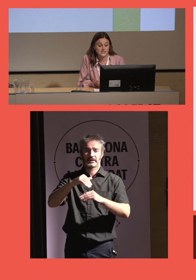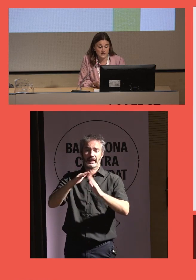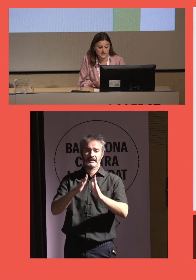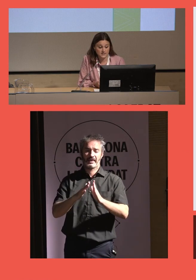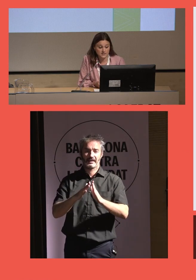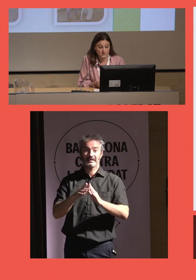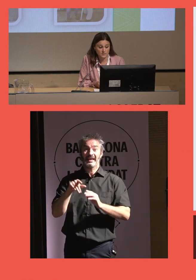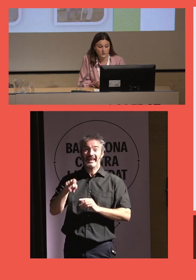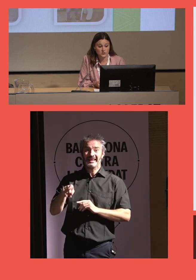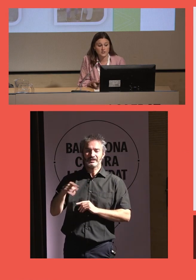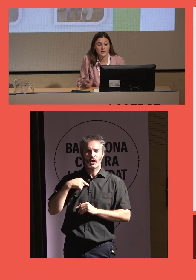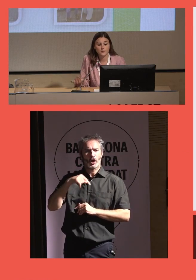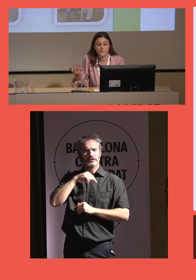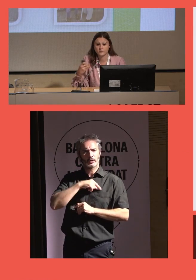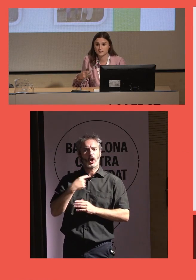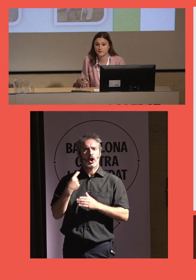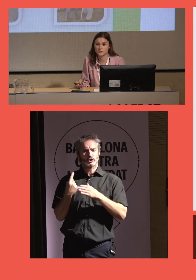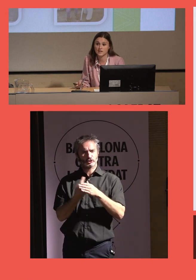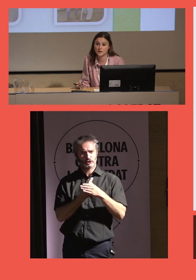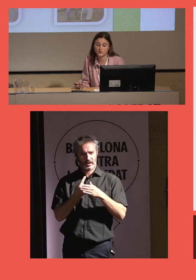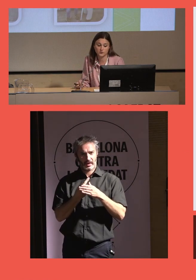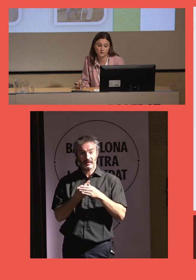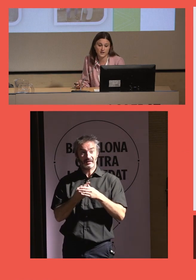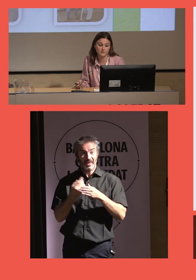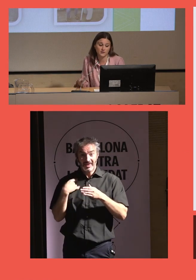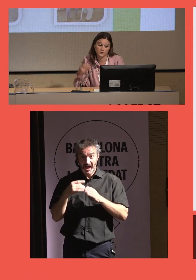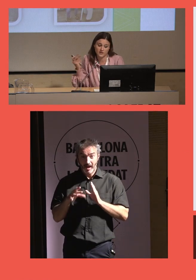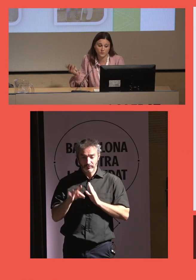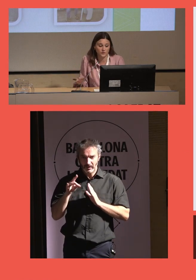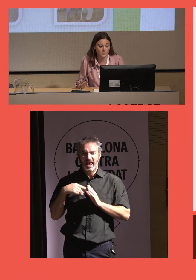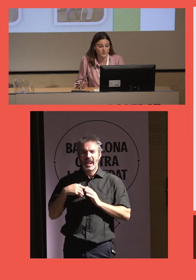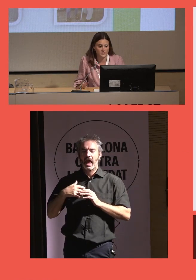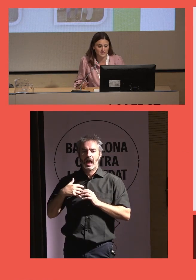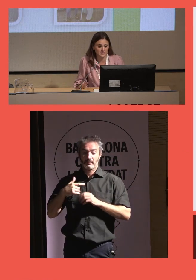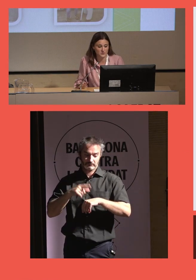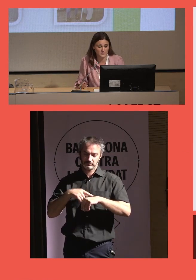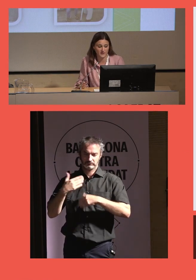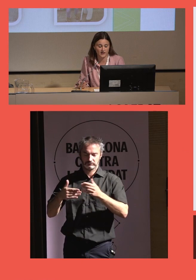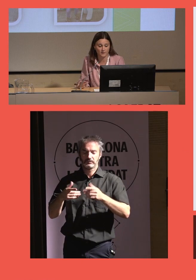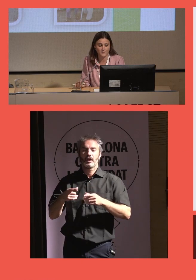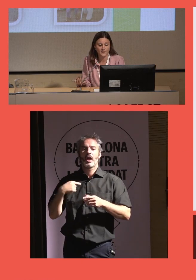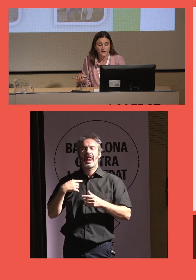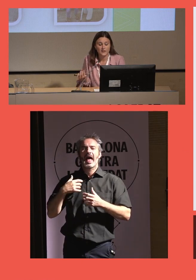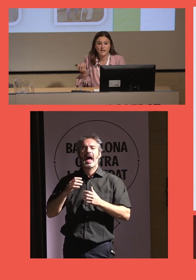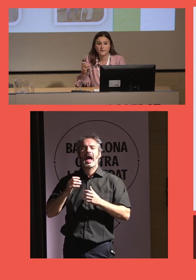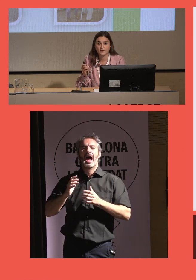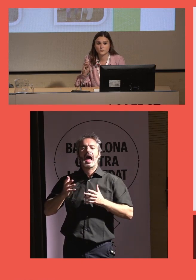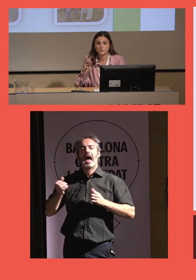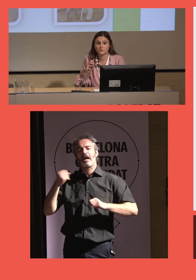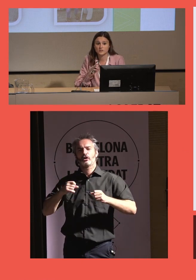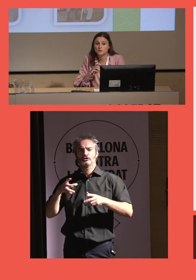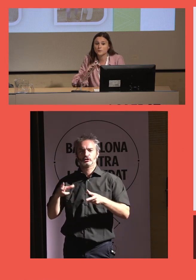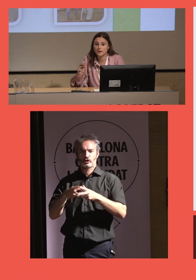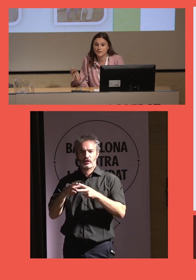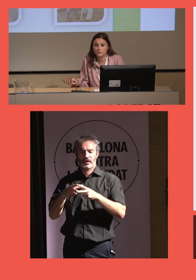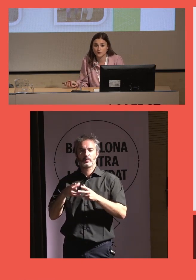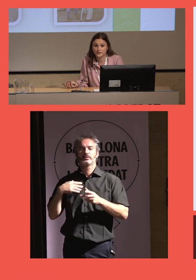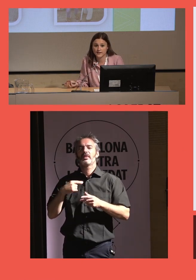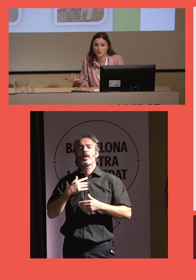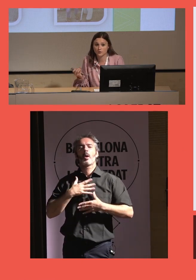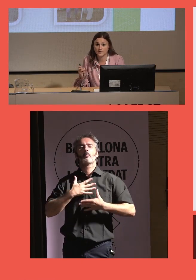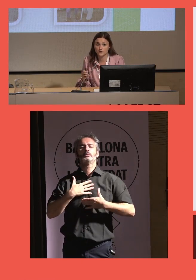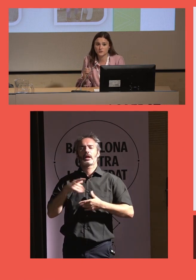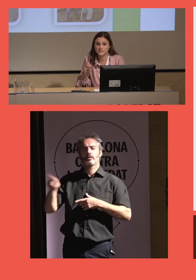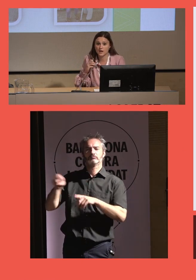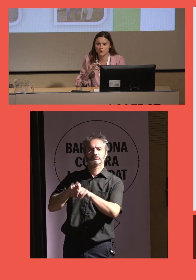Y si tiene este sentimiento de soledad, pasamos a la acción social, ¿vale? Voy a ir un poco rápido porque el tiempo se me acaba. ¿Qué hacemos? Bueno, pues es un programa de